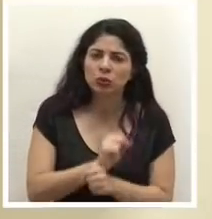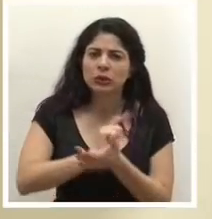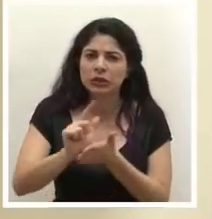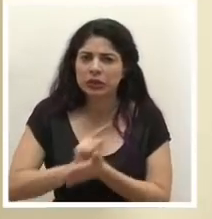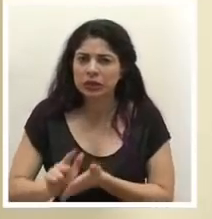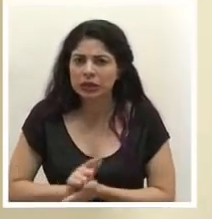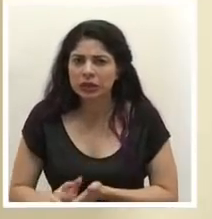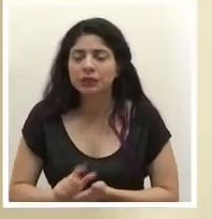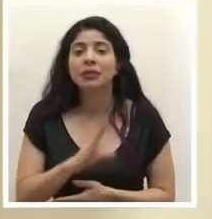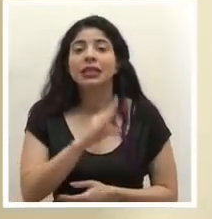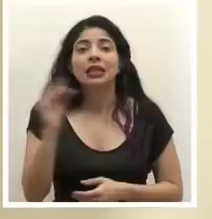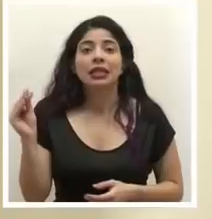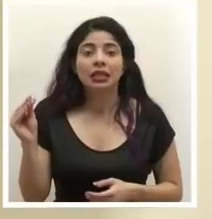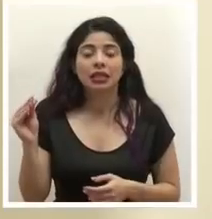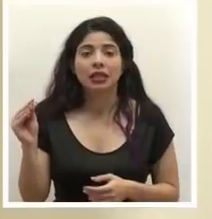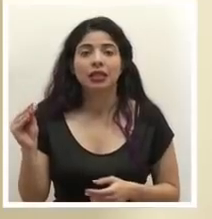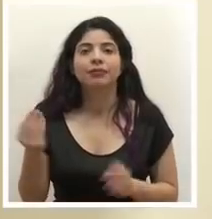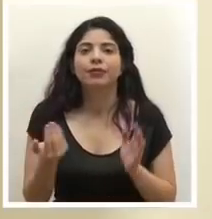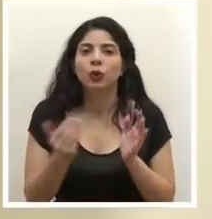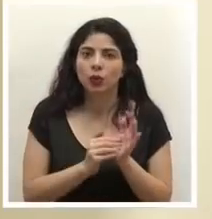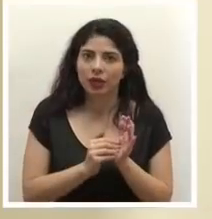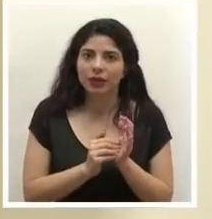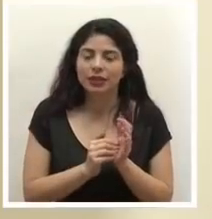y de nuevo